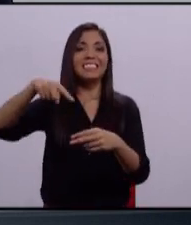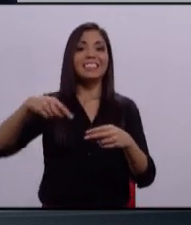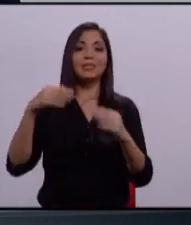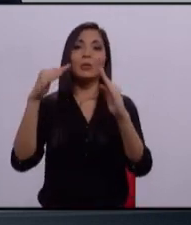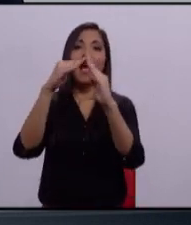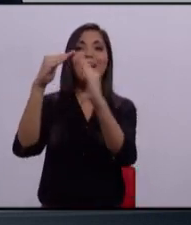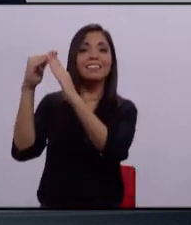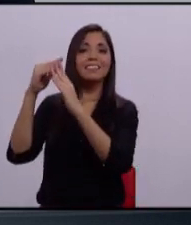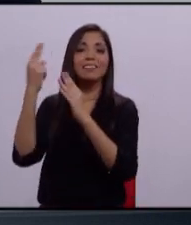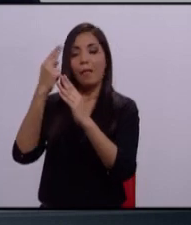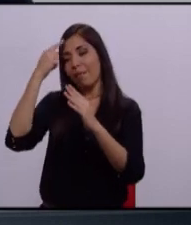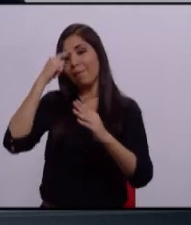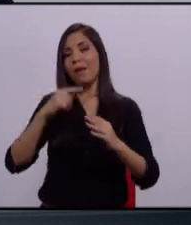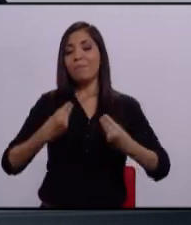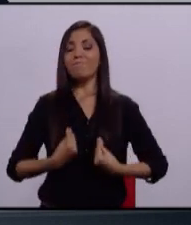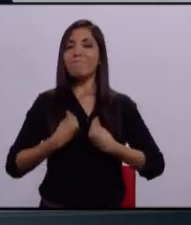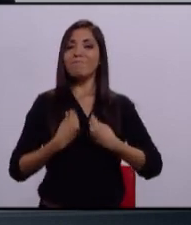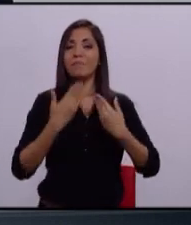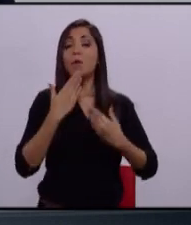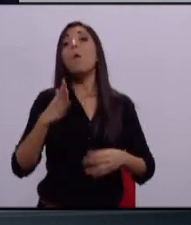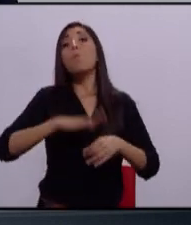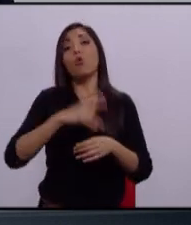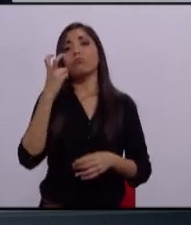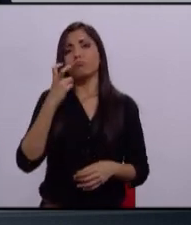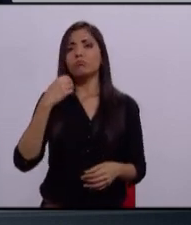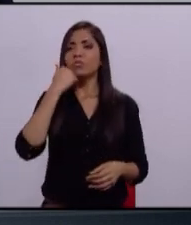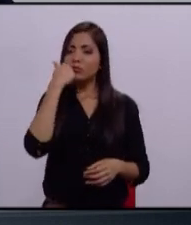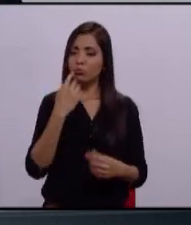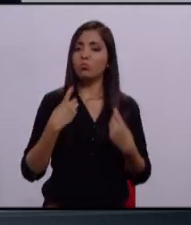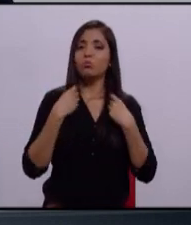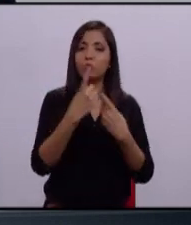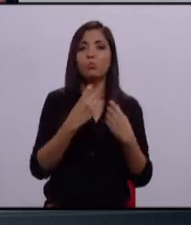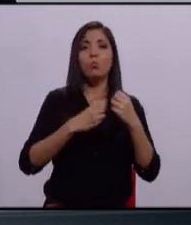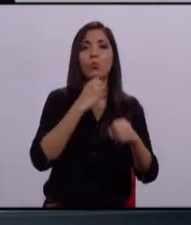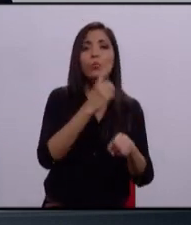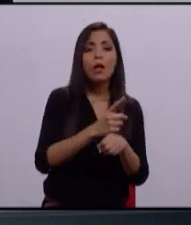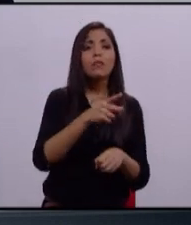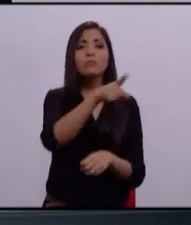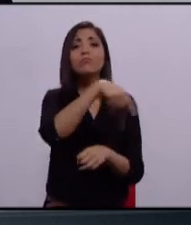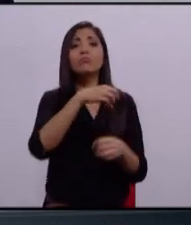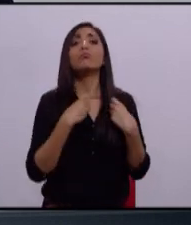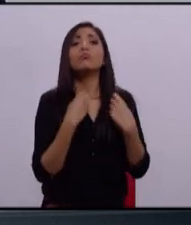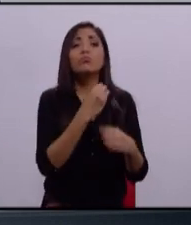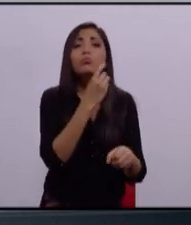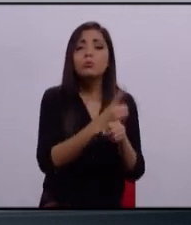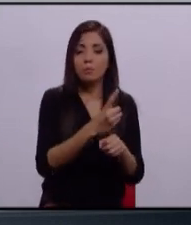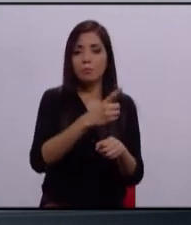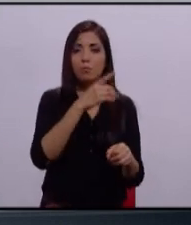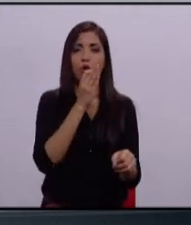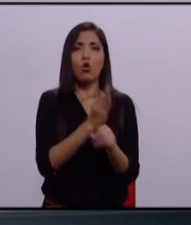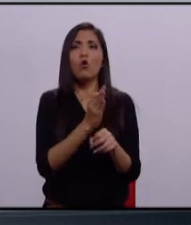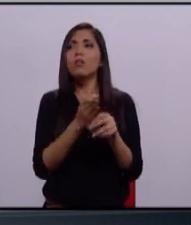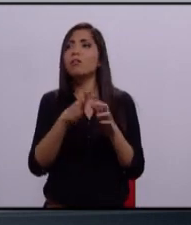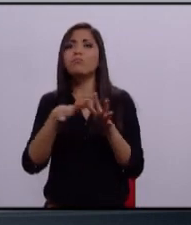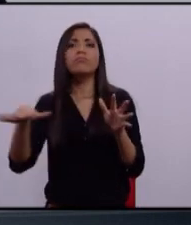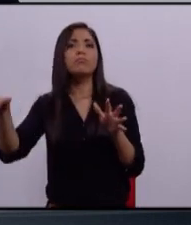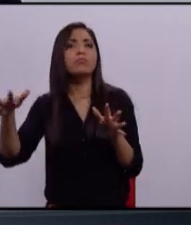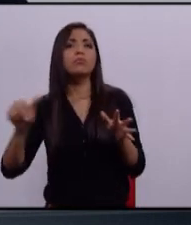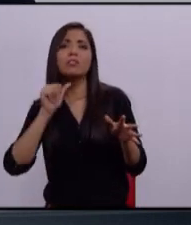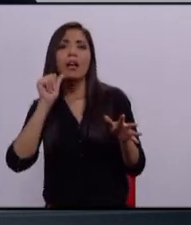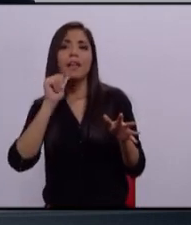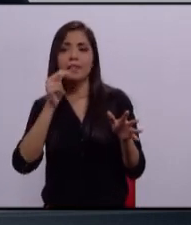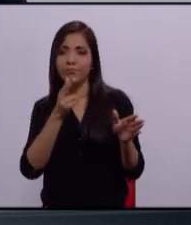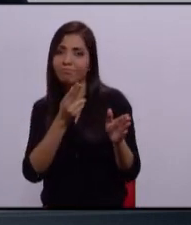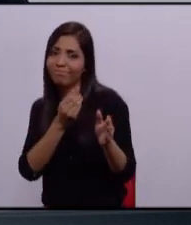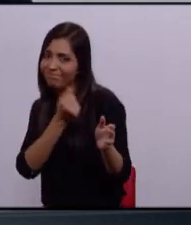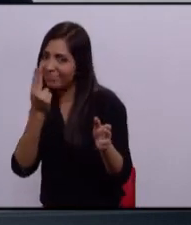vamos a abrir esta oportunidad para todos los habitantes, llevando las oportunidades a donde hoy no las hay. Vamos a